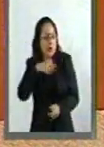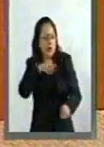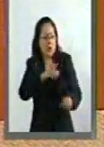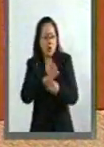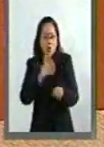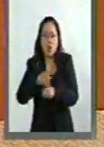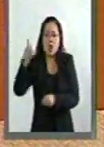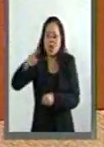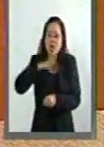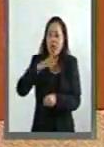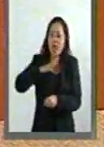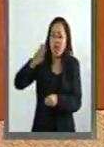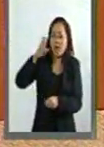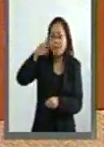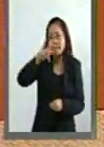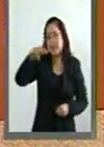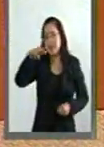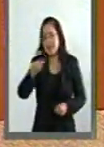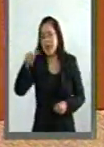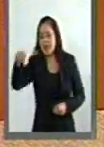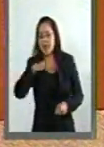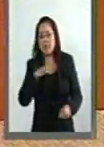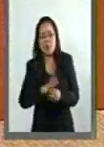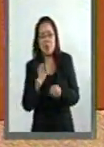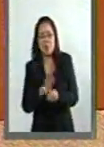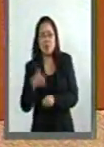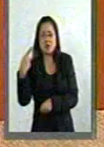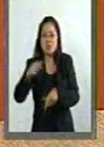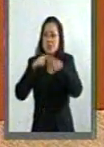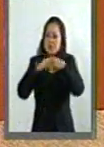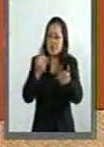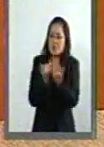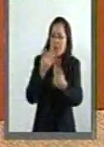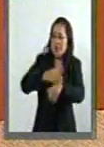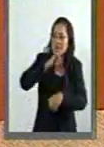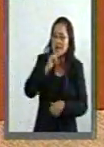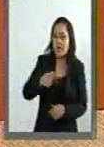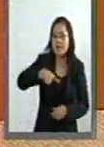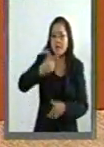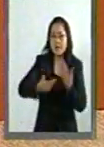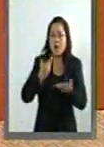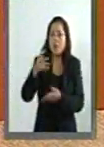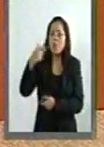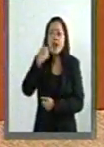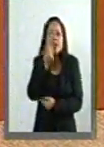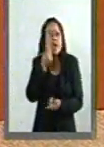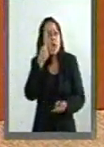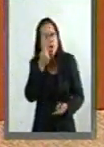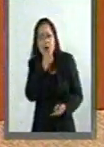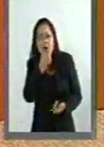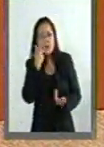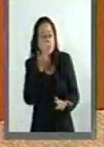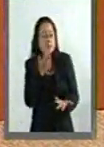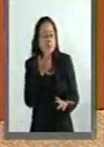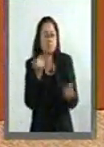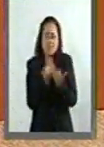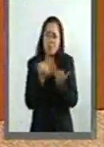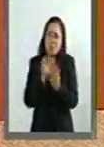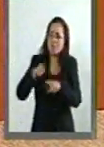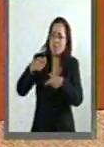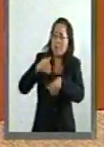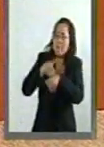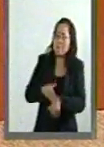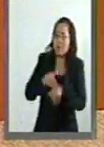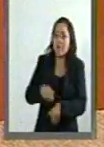impunidad a Peña Nieto y para complacerlo en sus caprichos. Este señor no